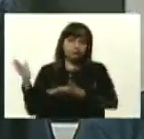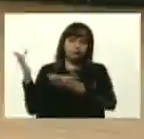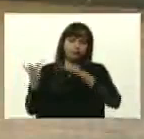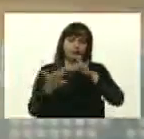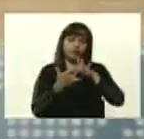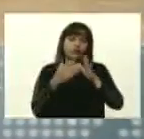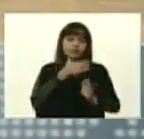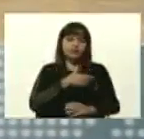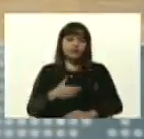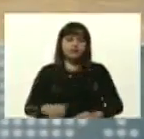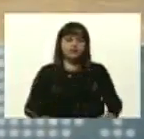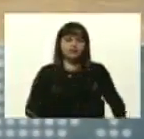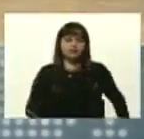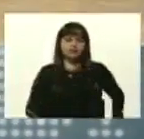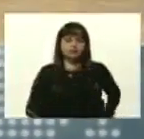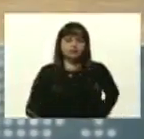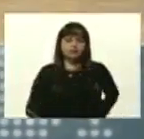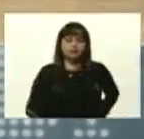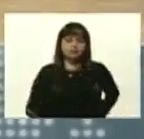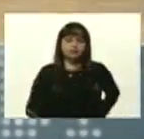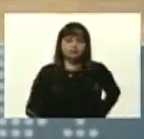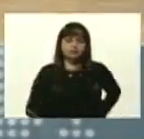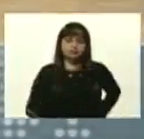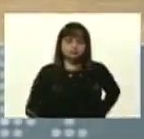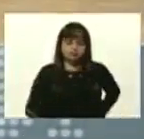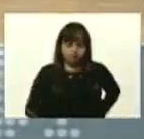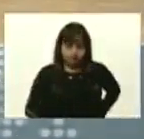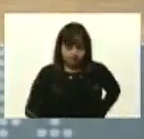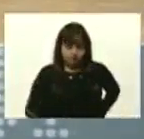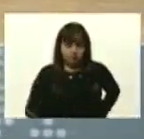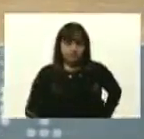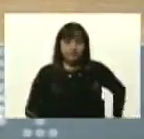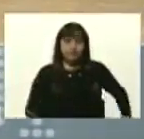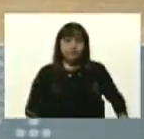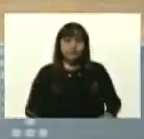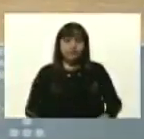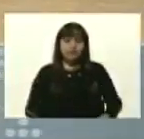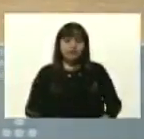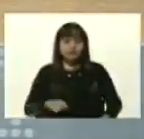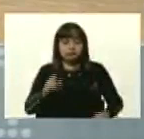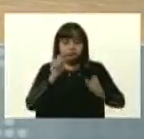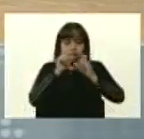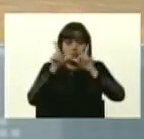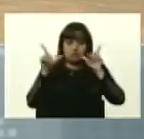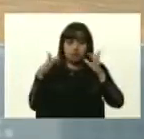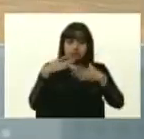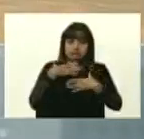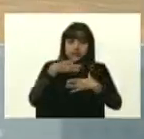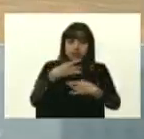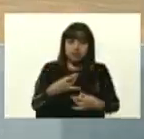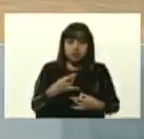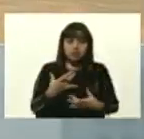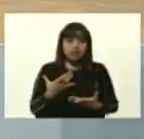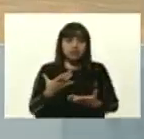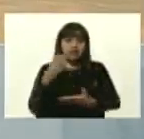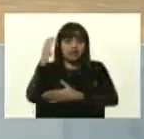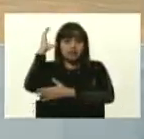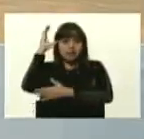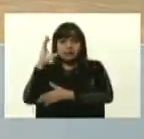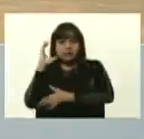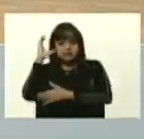Presidente, de verdad un aplauso desde aquí. Impresionante las capacidades